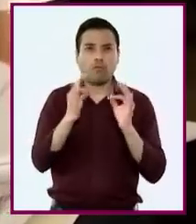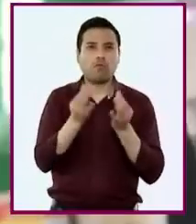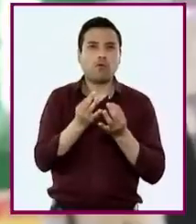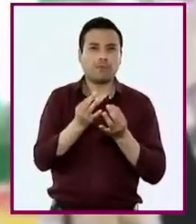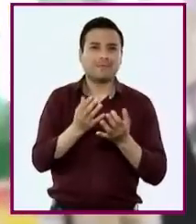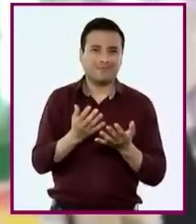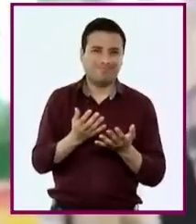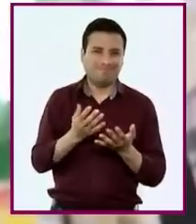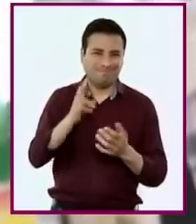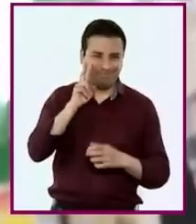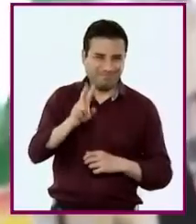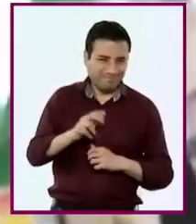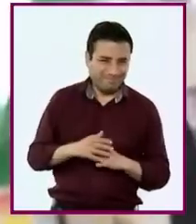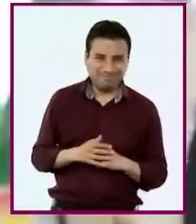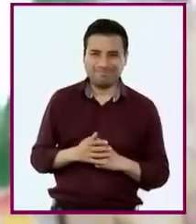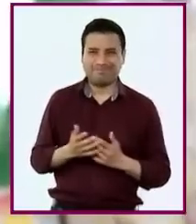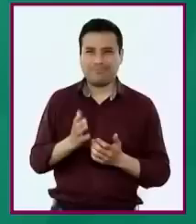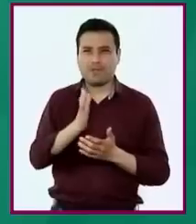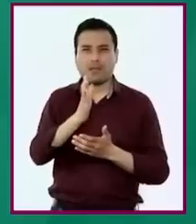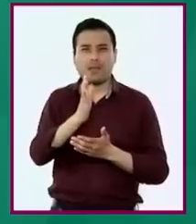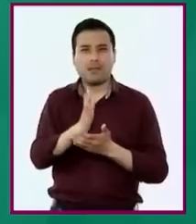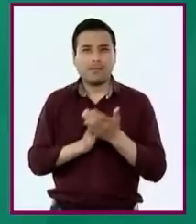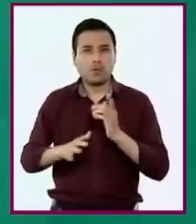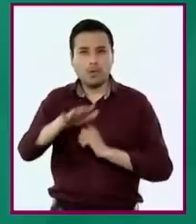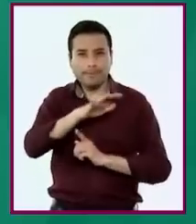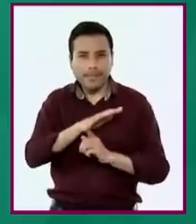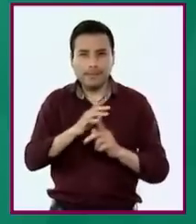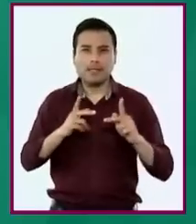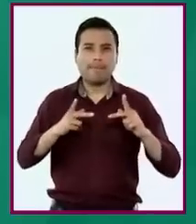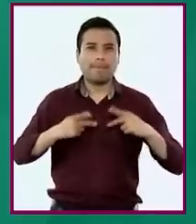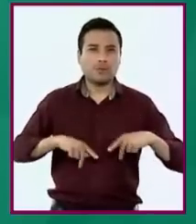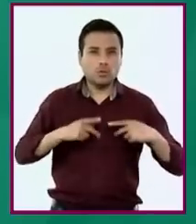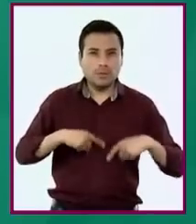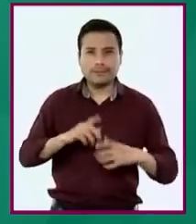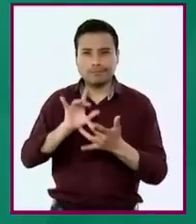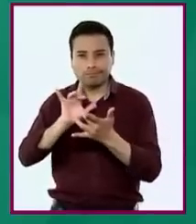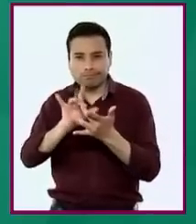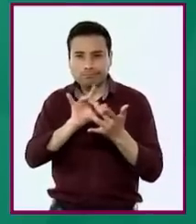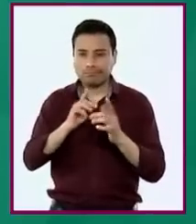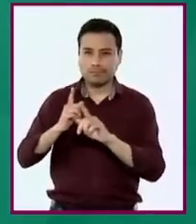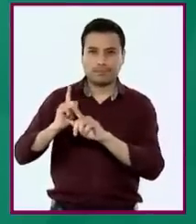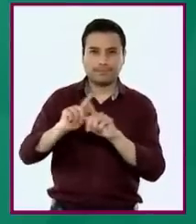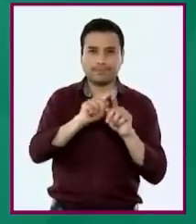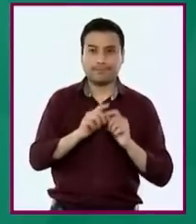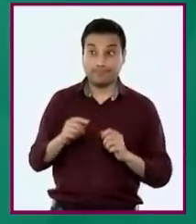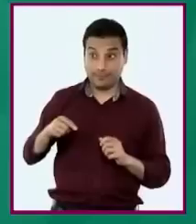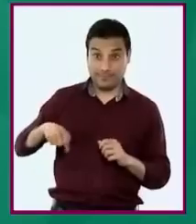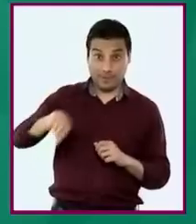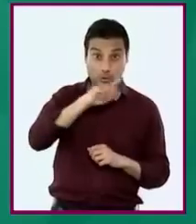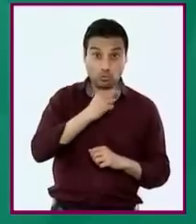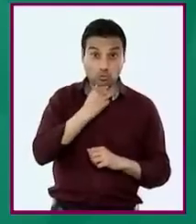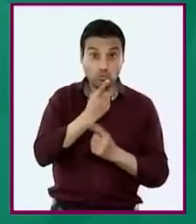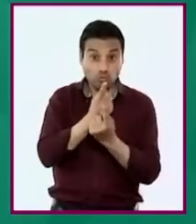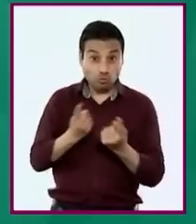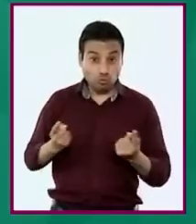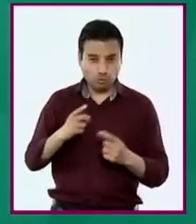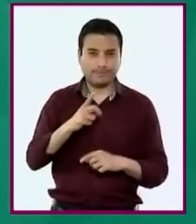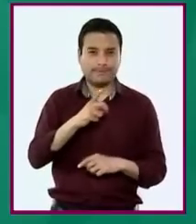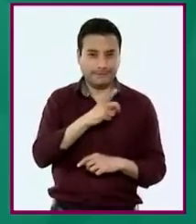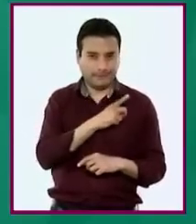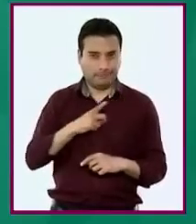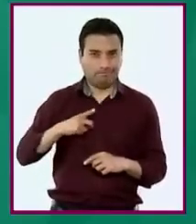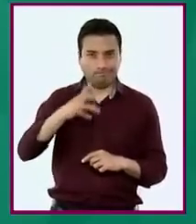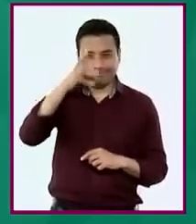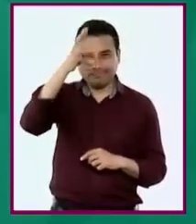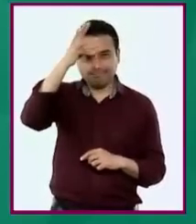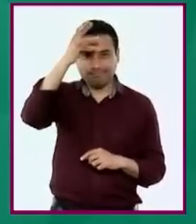personas y con la naturaleza. Niñas y niños tomarán postura desde una perspectiva ética, histórica y